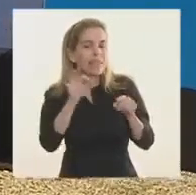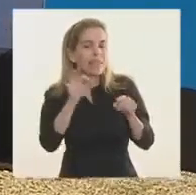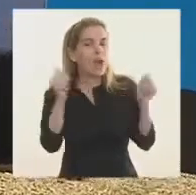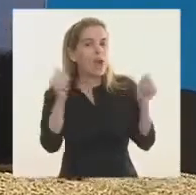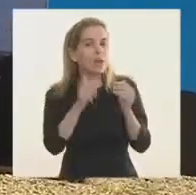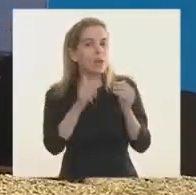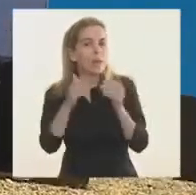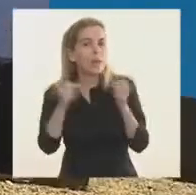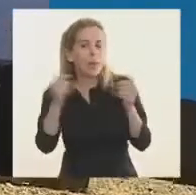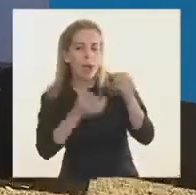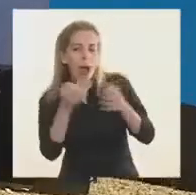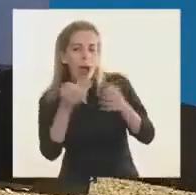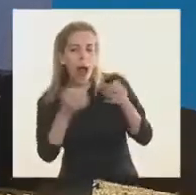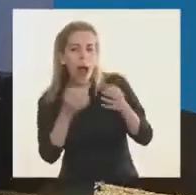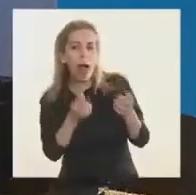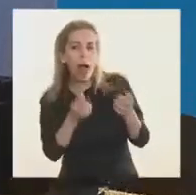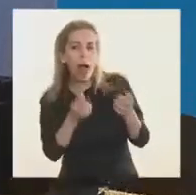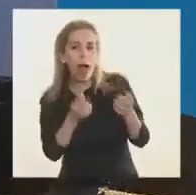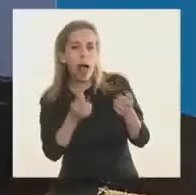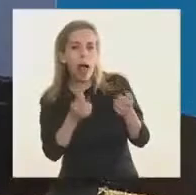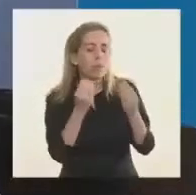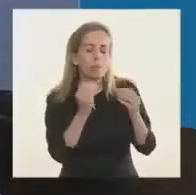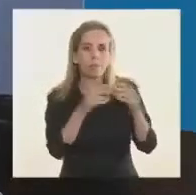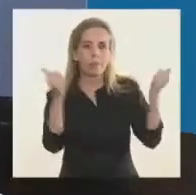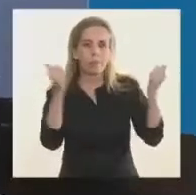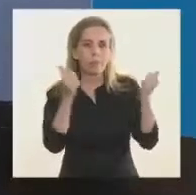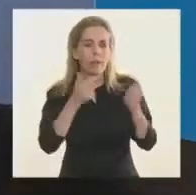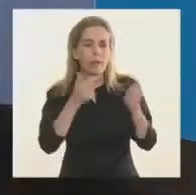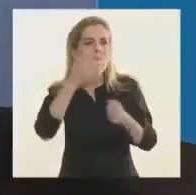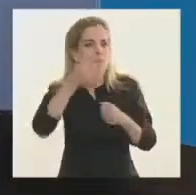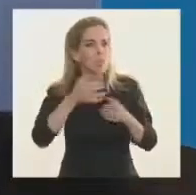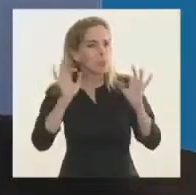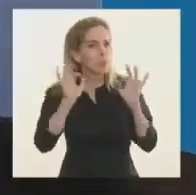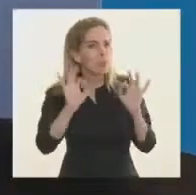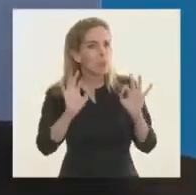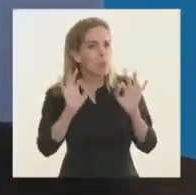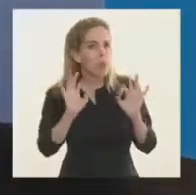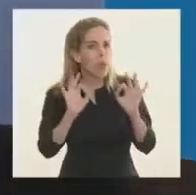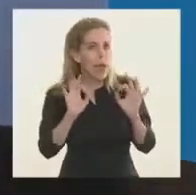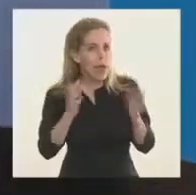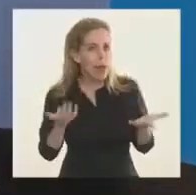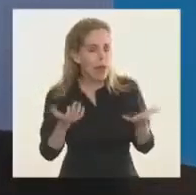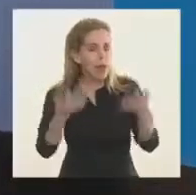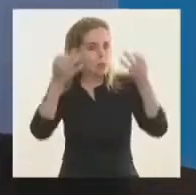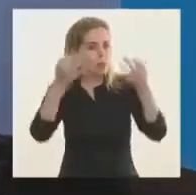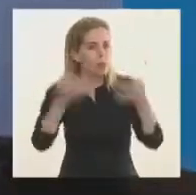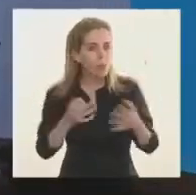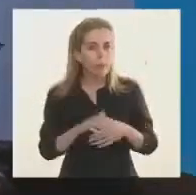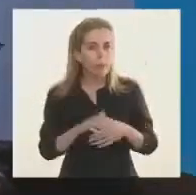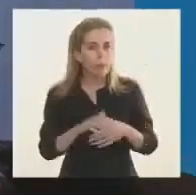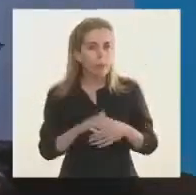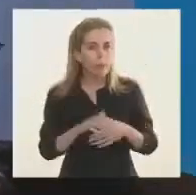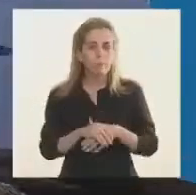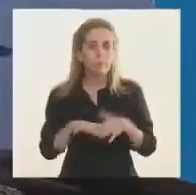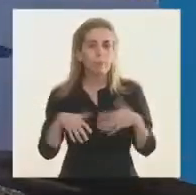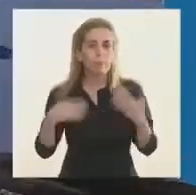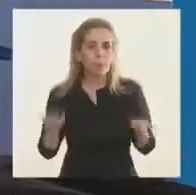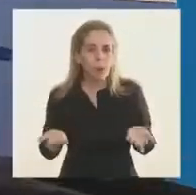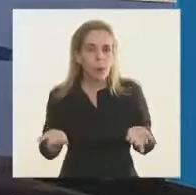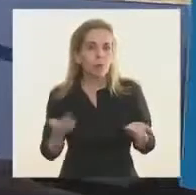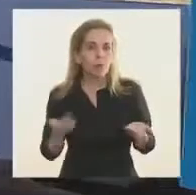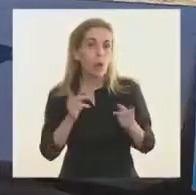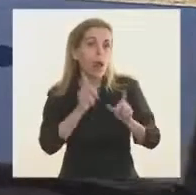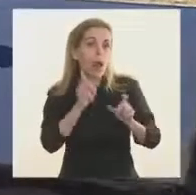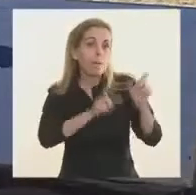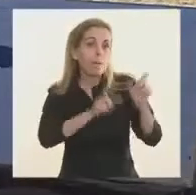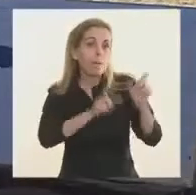permiten tener los resultados en minutos, el abordaje territorial se realiza de manera efectiva. Por eso, aquellas